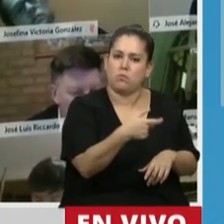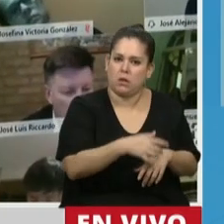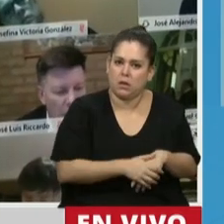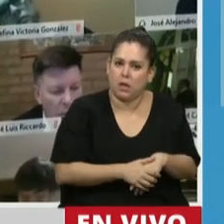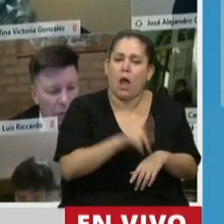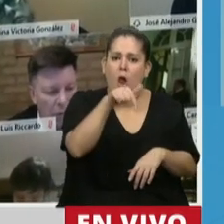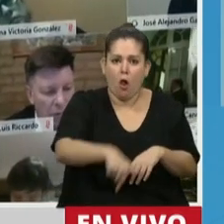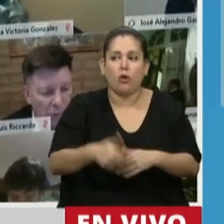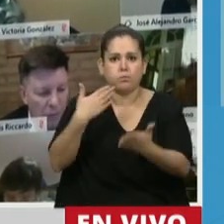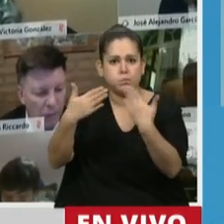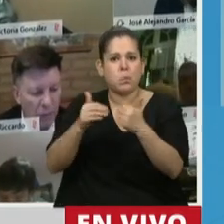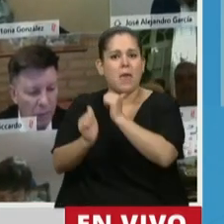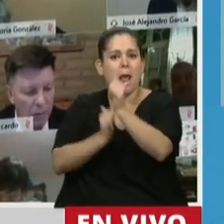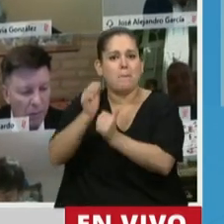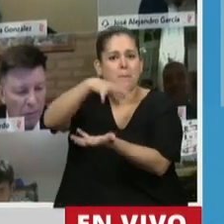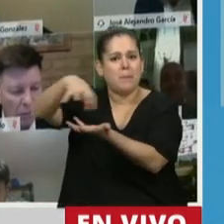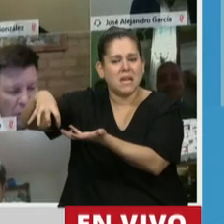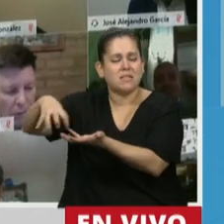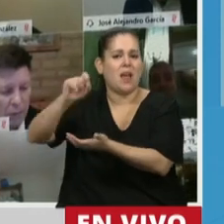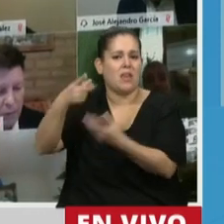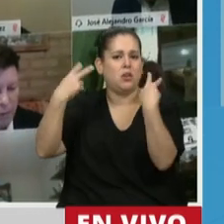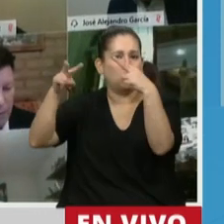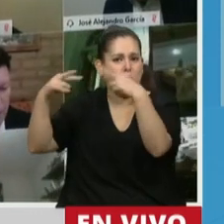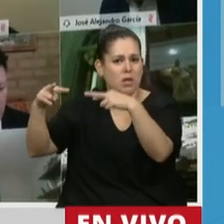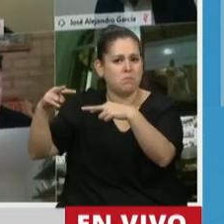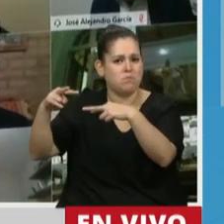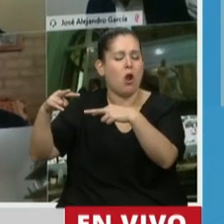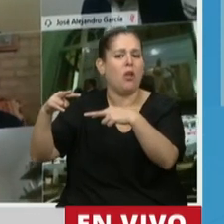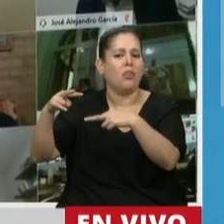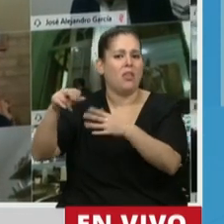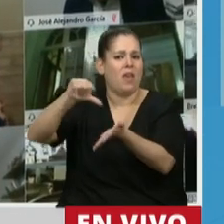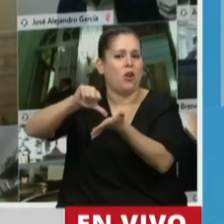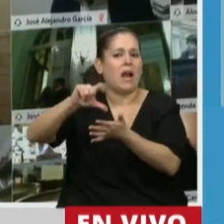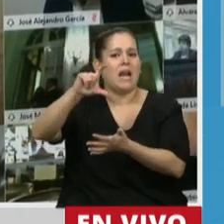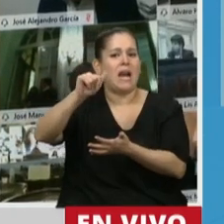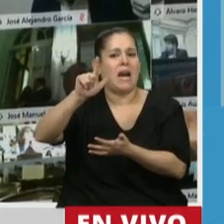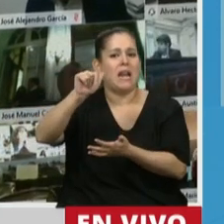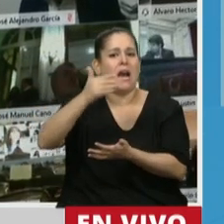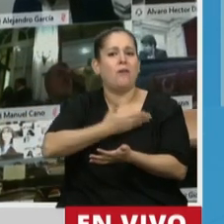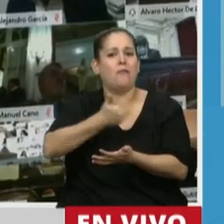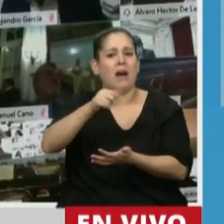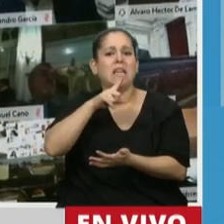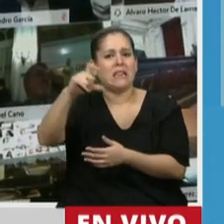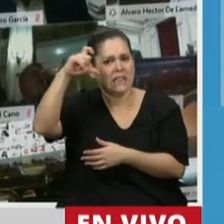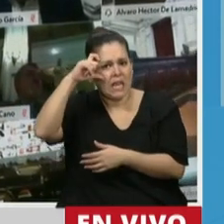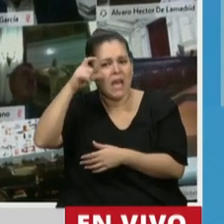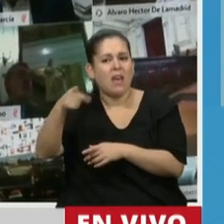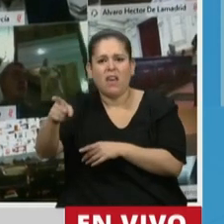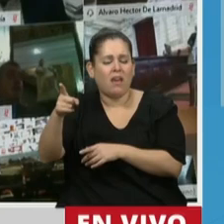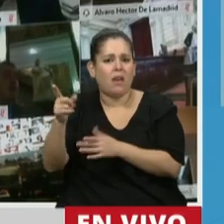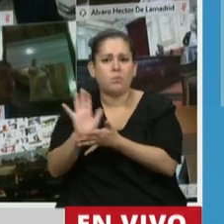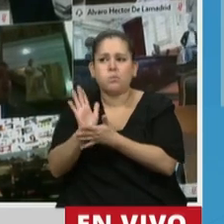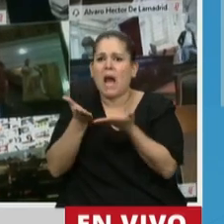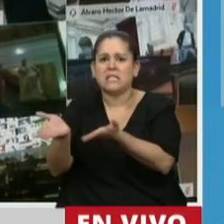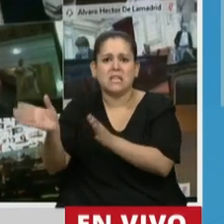con los empresarios turísticos del Calafate, ingreso cero, cero. Y necesitan que hablemos de una emergencia